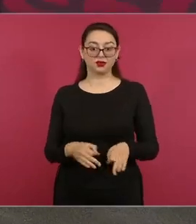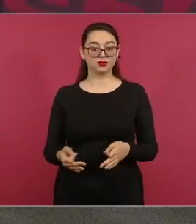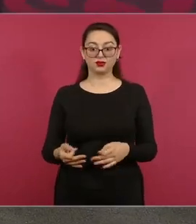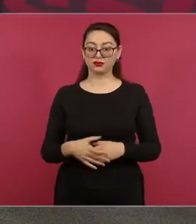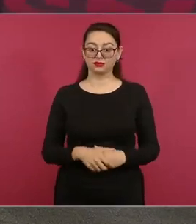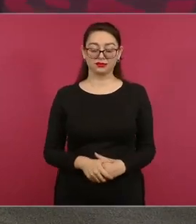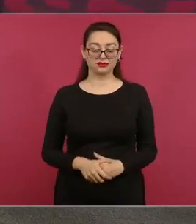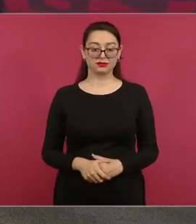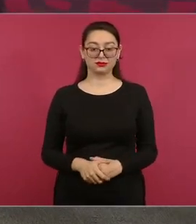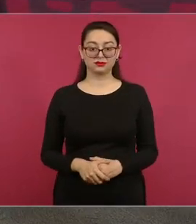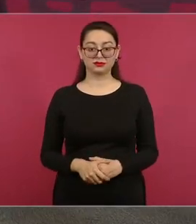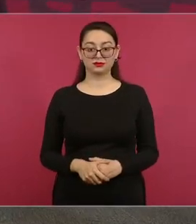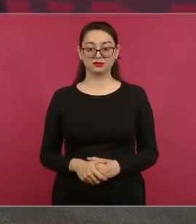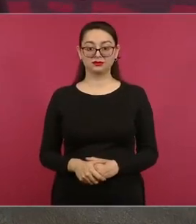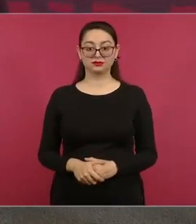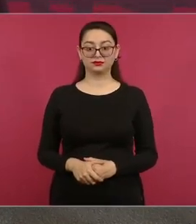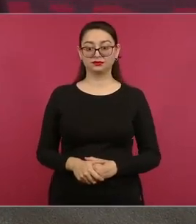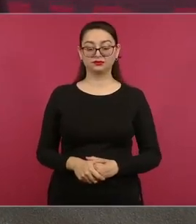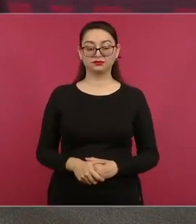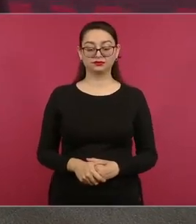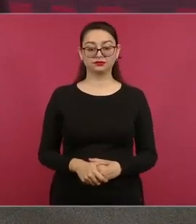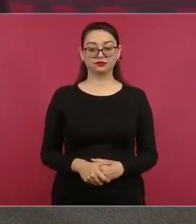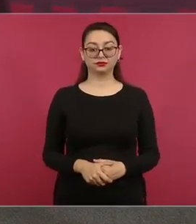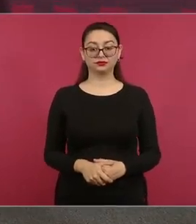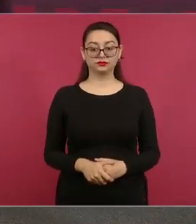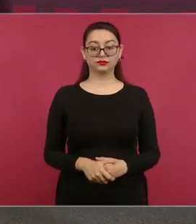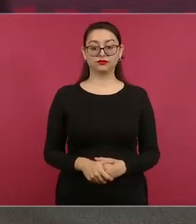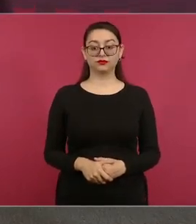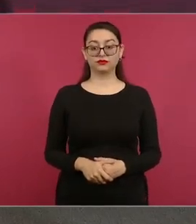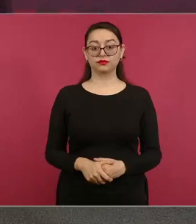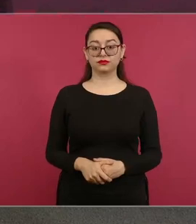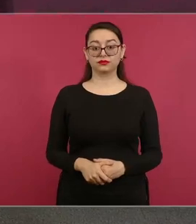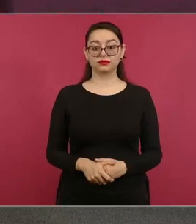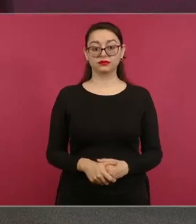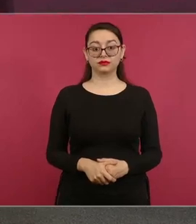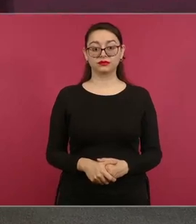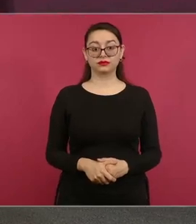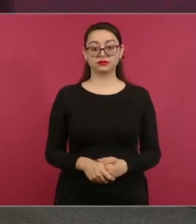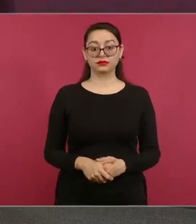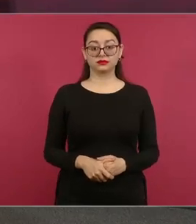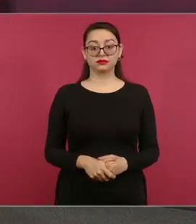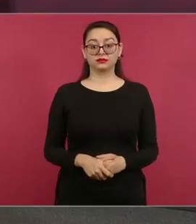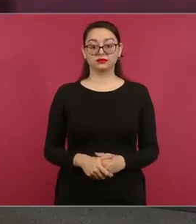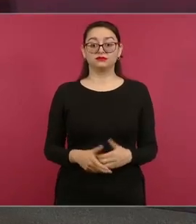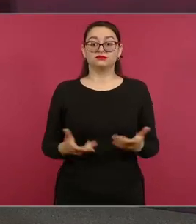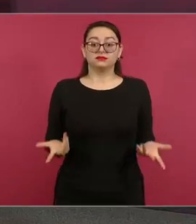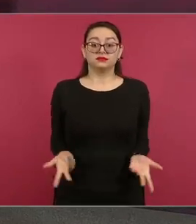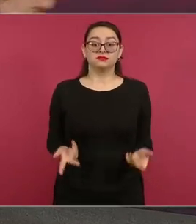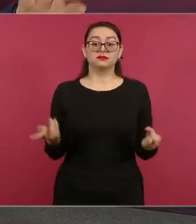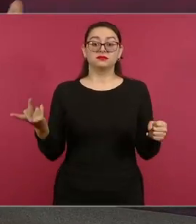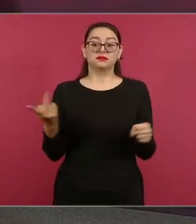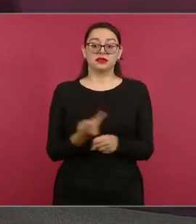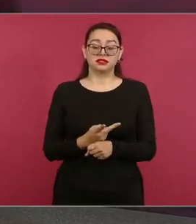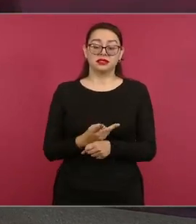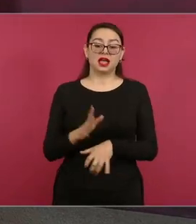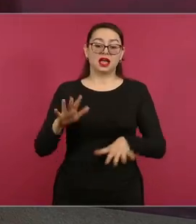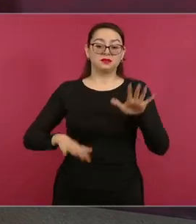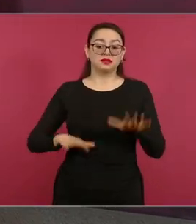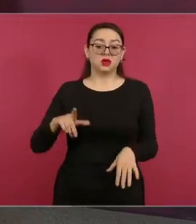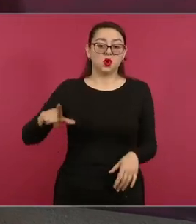Miren, a veces los gobiernos municipales, pero no sólo en el caso de Acapulco, sino en general,